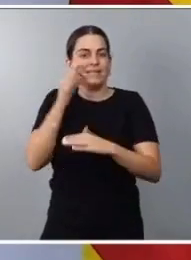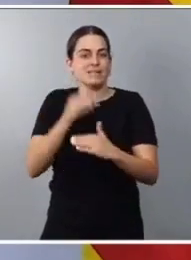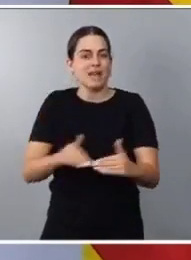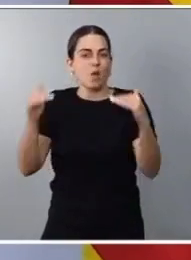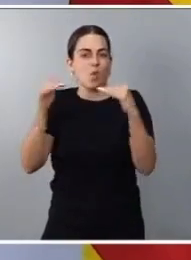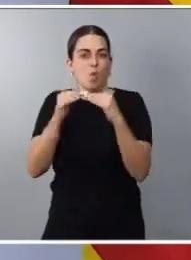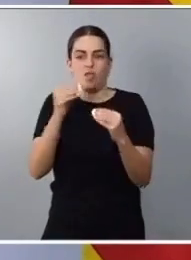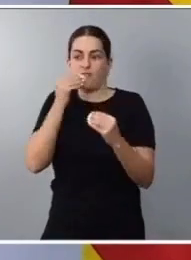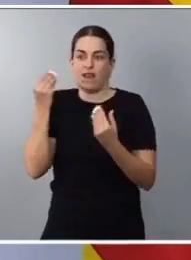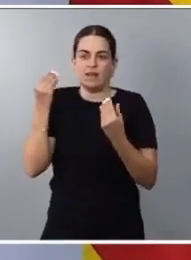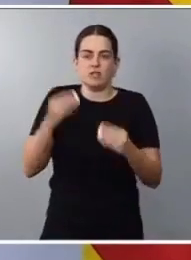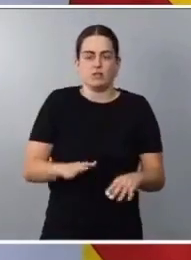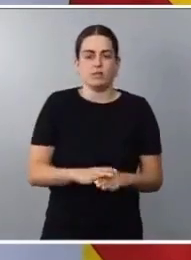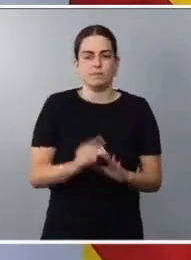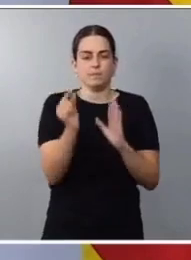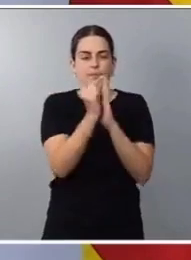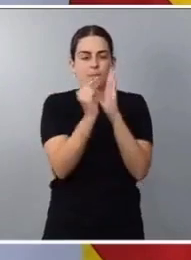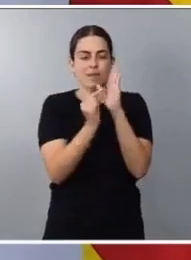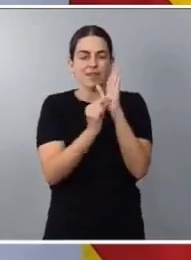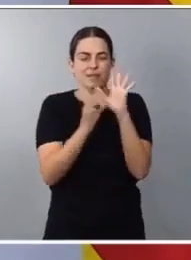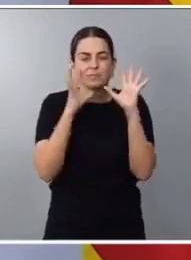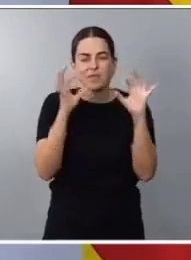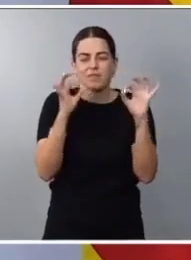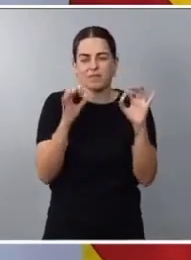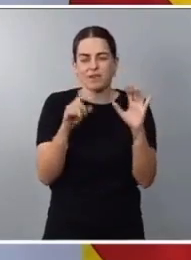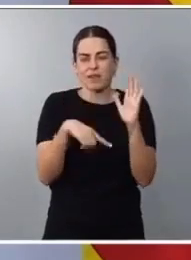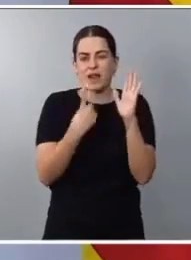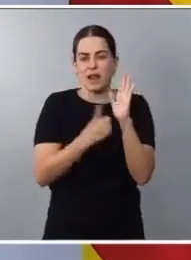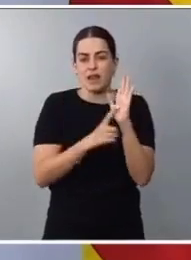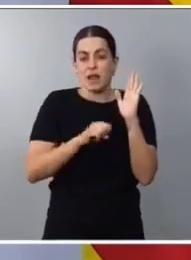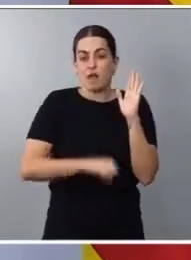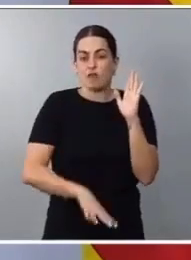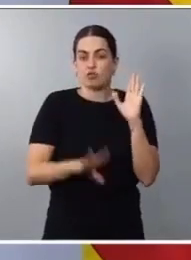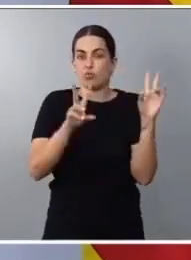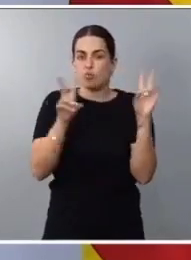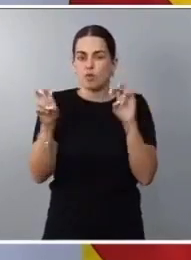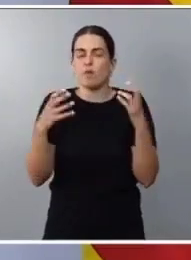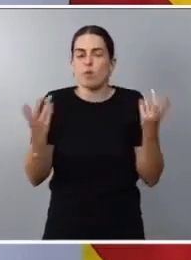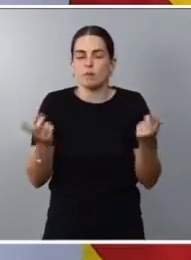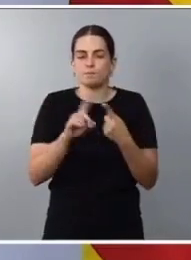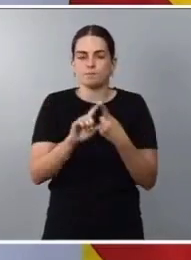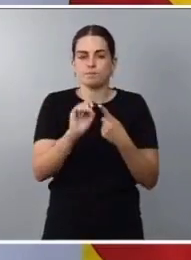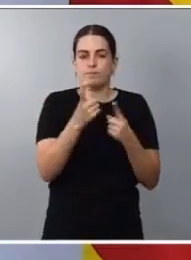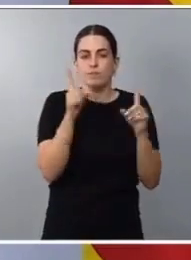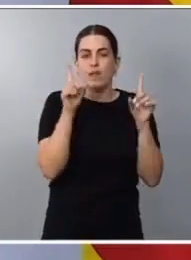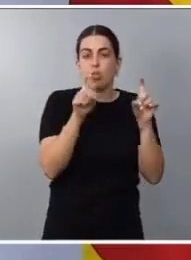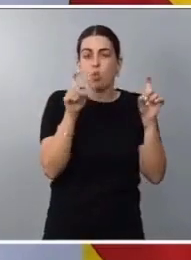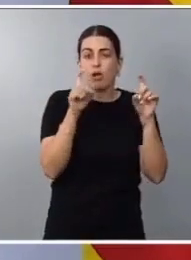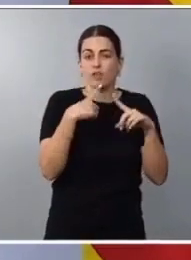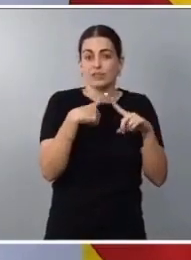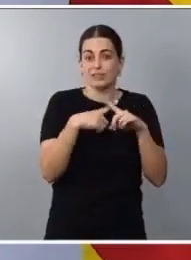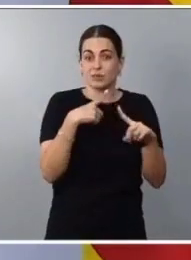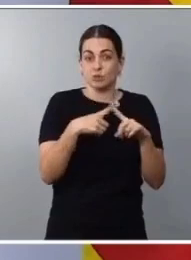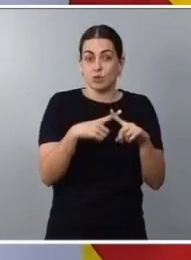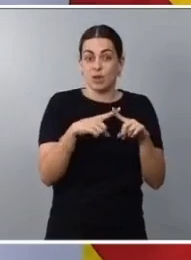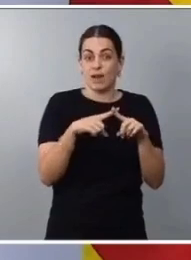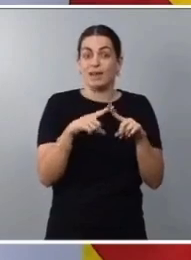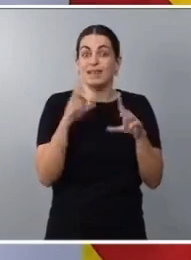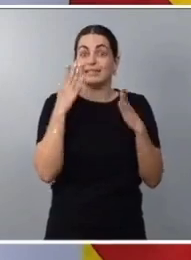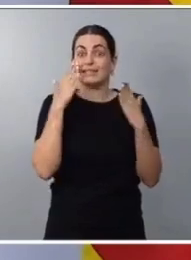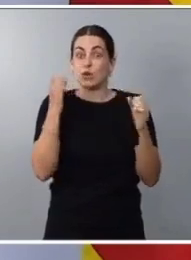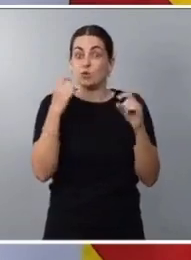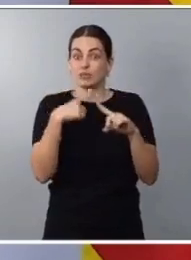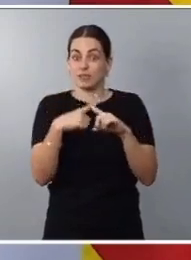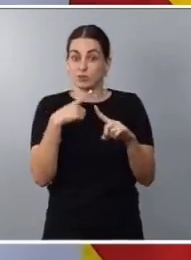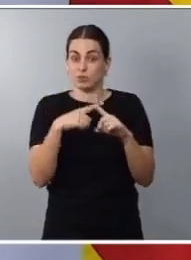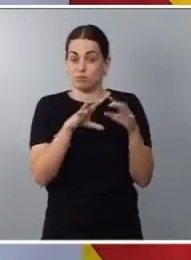son las medidas concretas de esta nueva ley del aborto? En primer lugar, la educación sexual y la salud sexual formarán parte